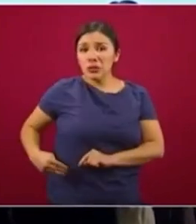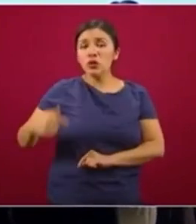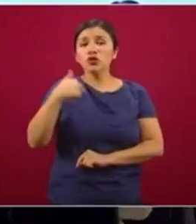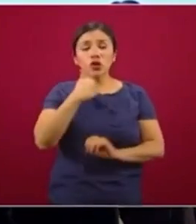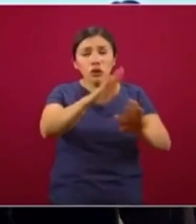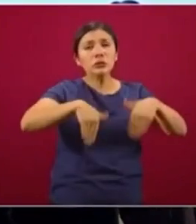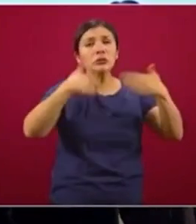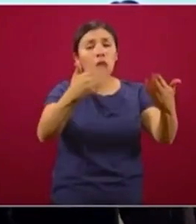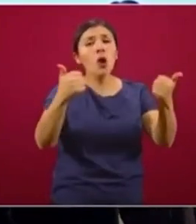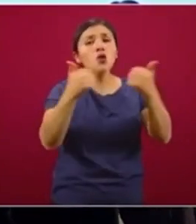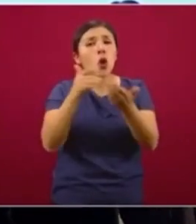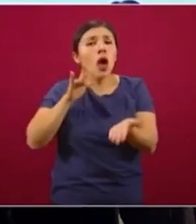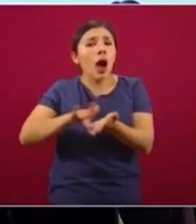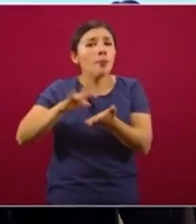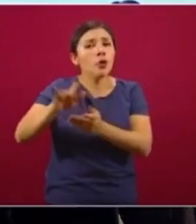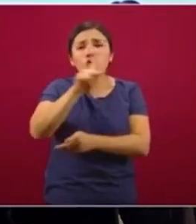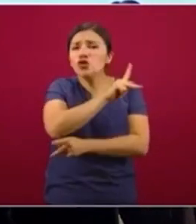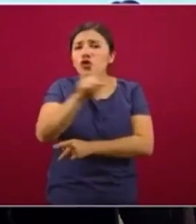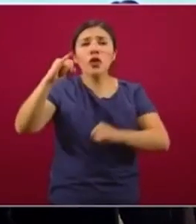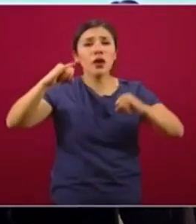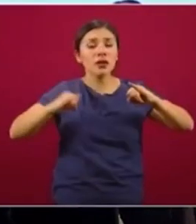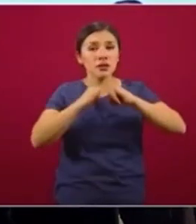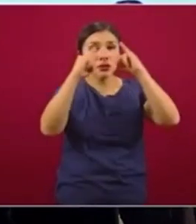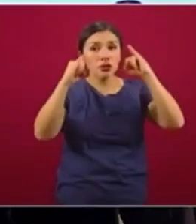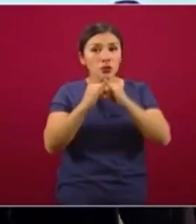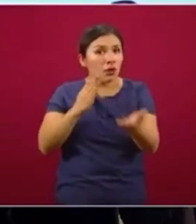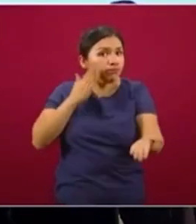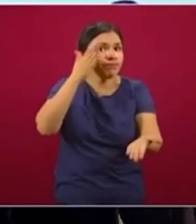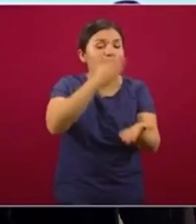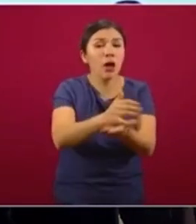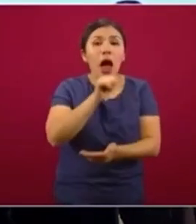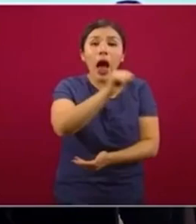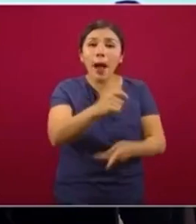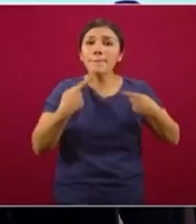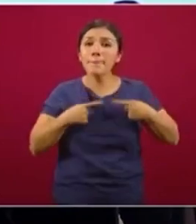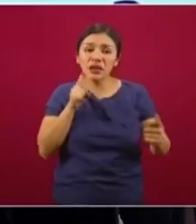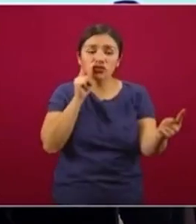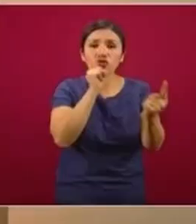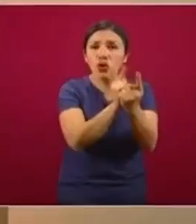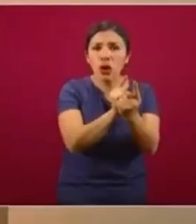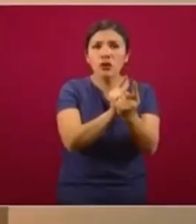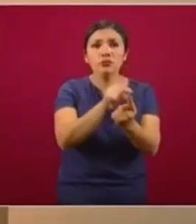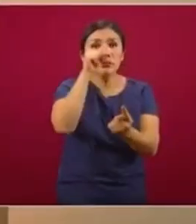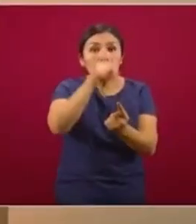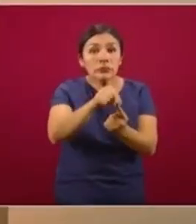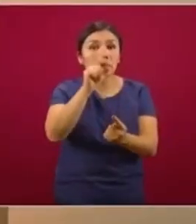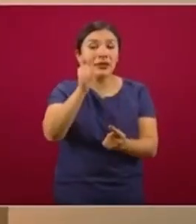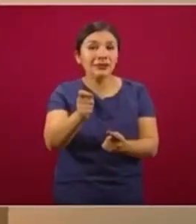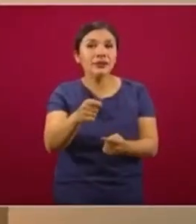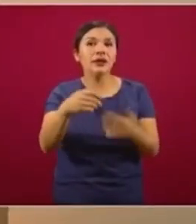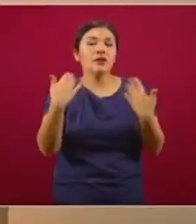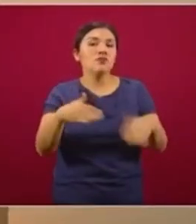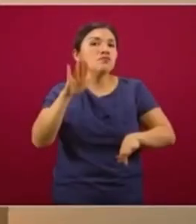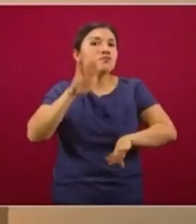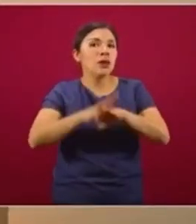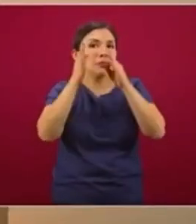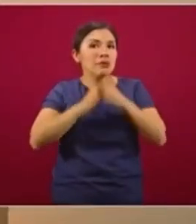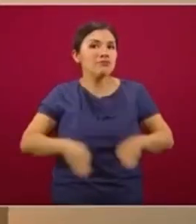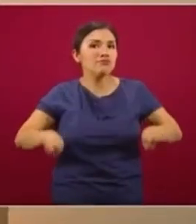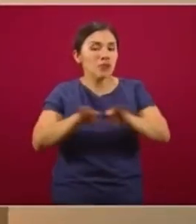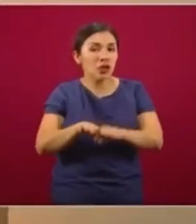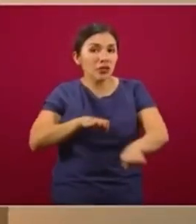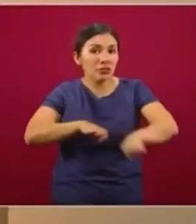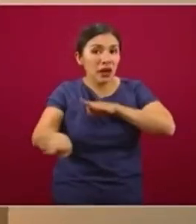con el apoyo de todas las instituciones directamente al productor sin intermediarios. Y este es uno de los grandísimos retos de este programa,